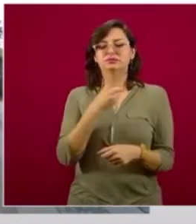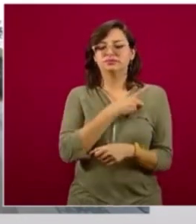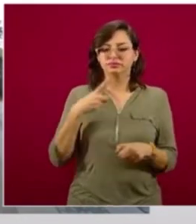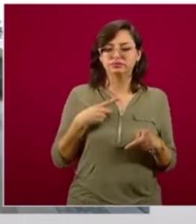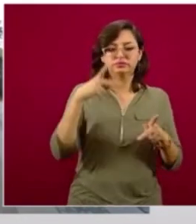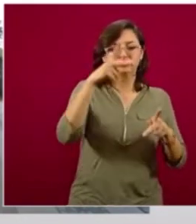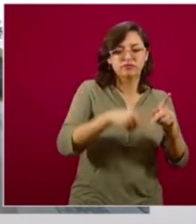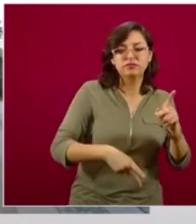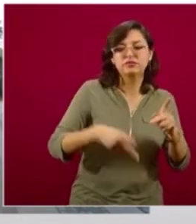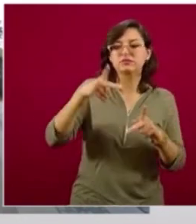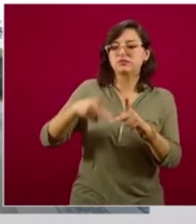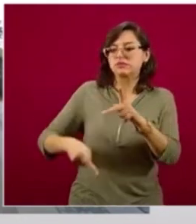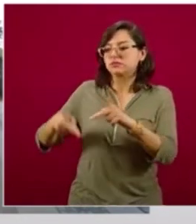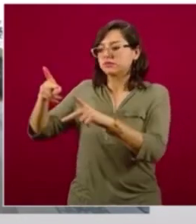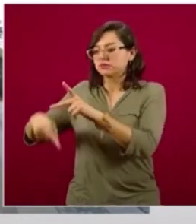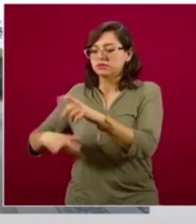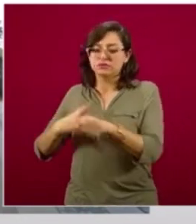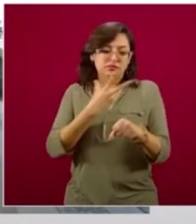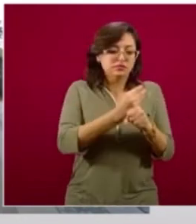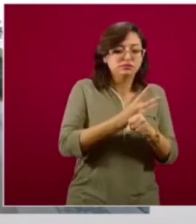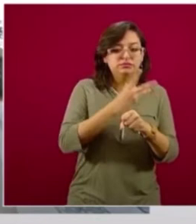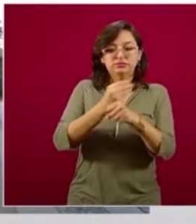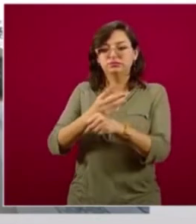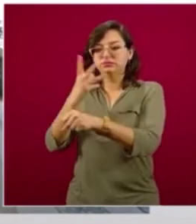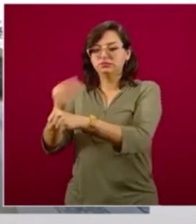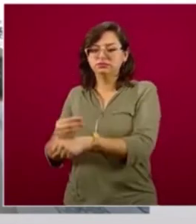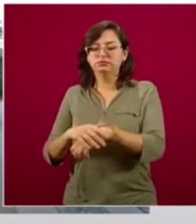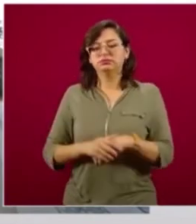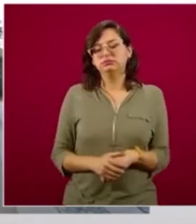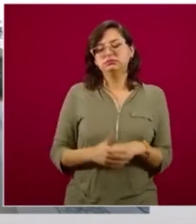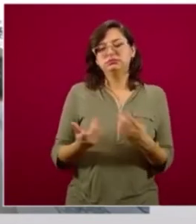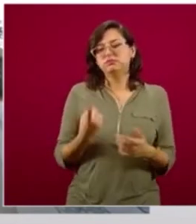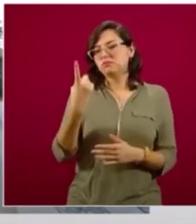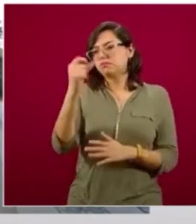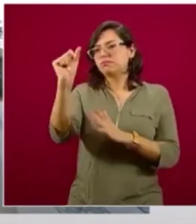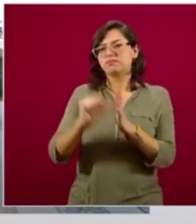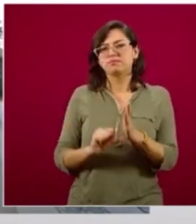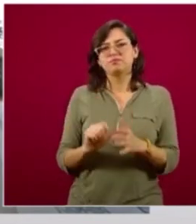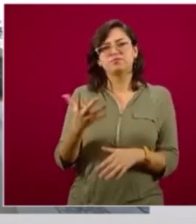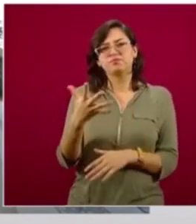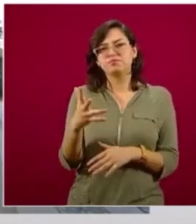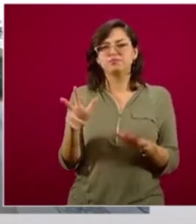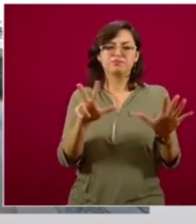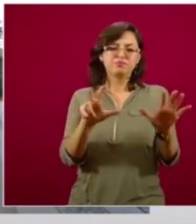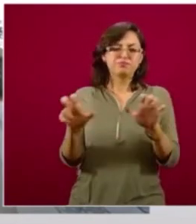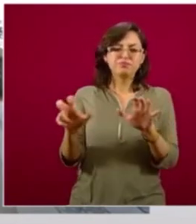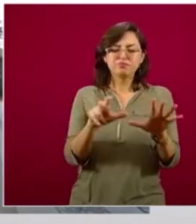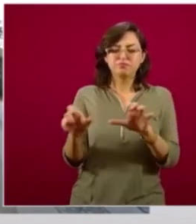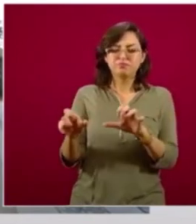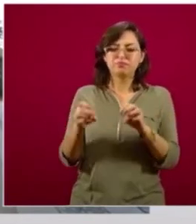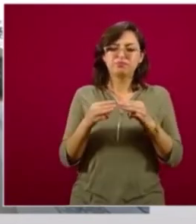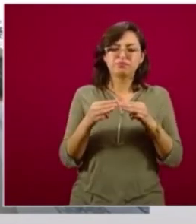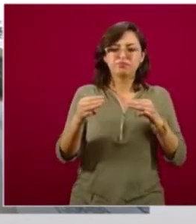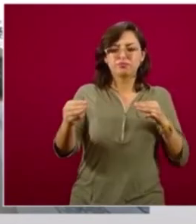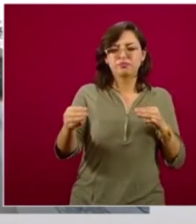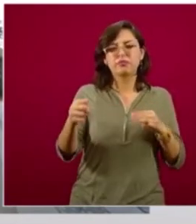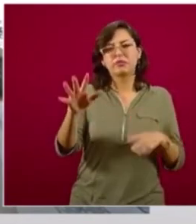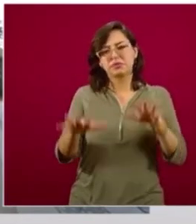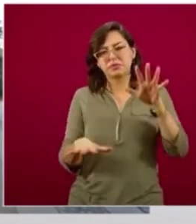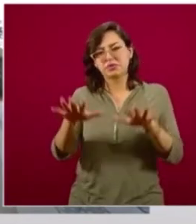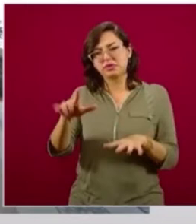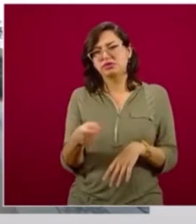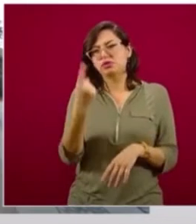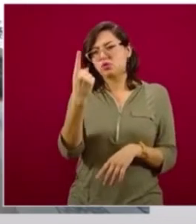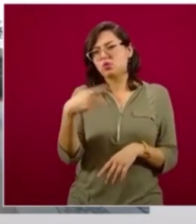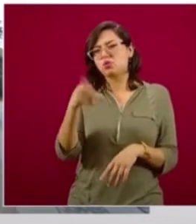lineales al mes y en el mejor de los casos un kilómetro. Ahí destacaría yo, y no me dejará mentir, nuestro amigo Adelfo,